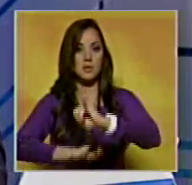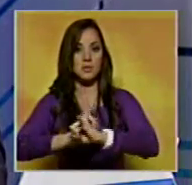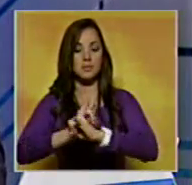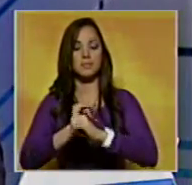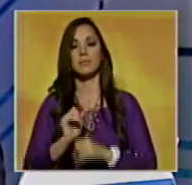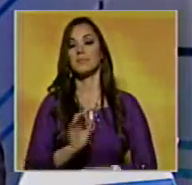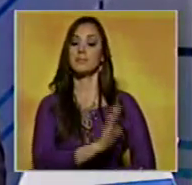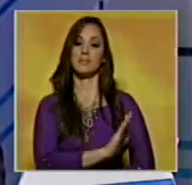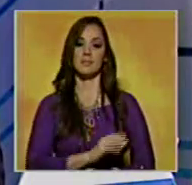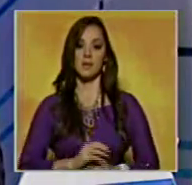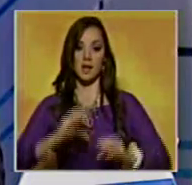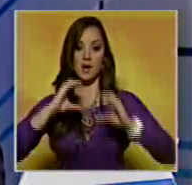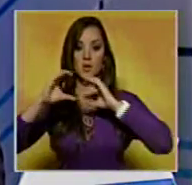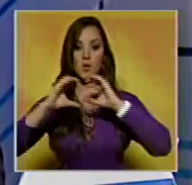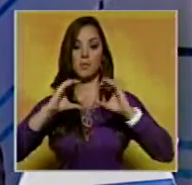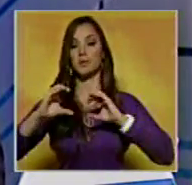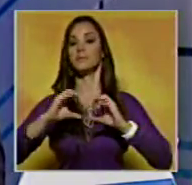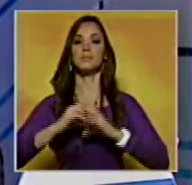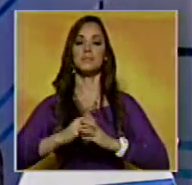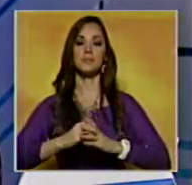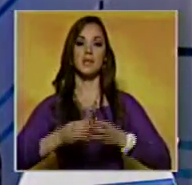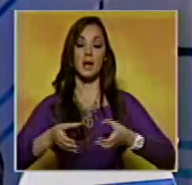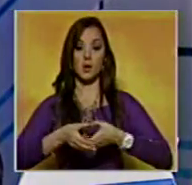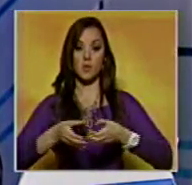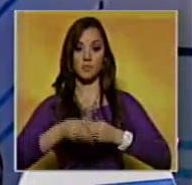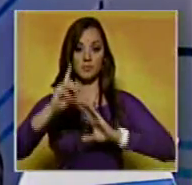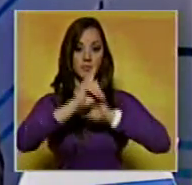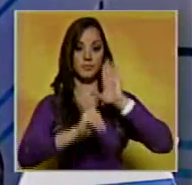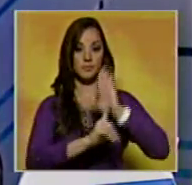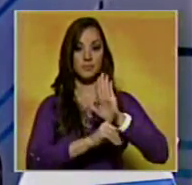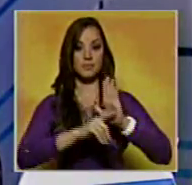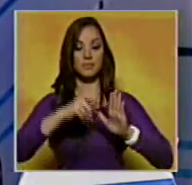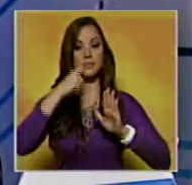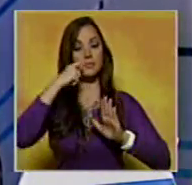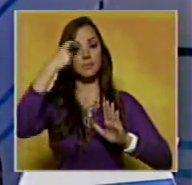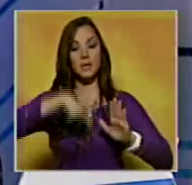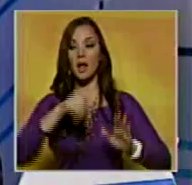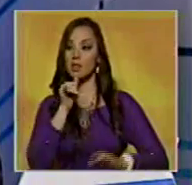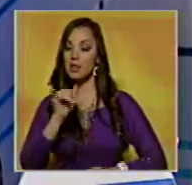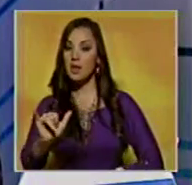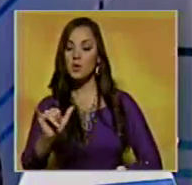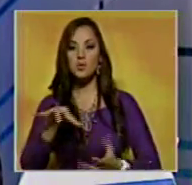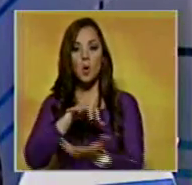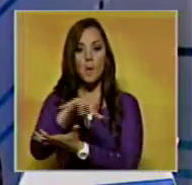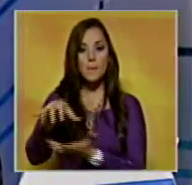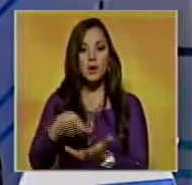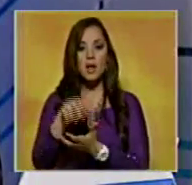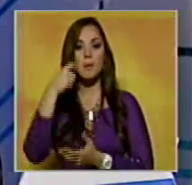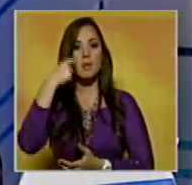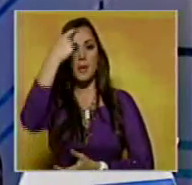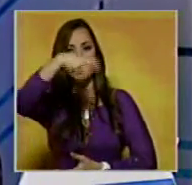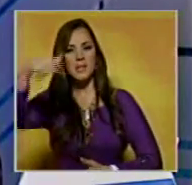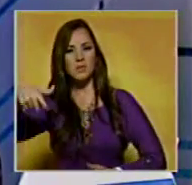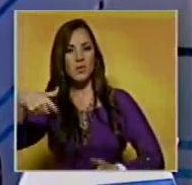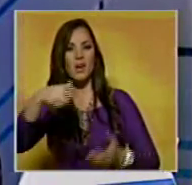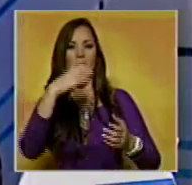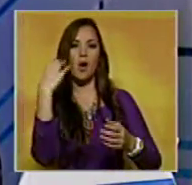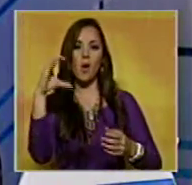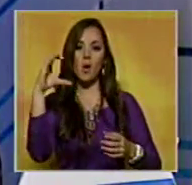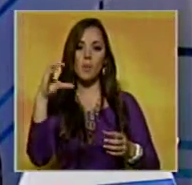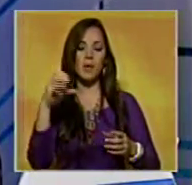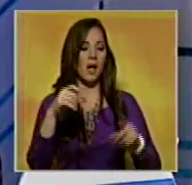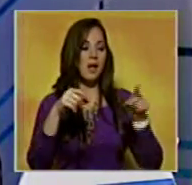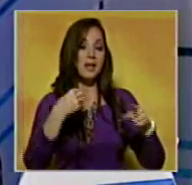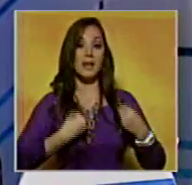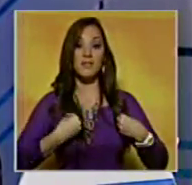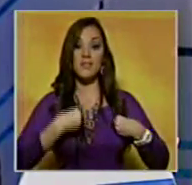A través de un comunicado, la Comisión Interamericana de Derechos Humanos denunció una supuesta crisis humanitaria de colombianos deportados por la